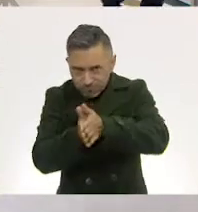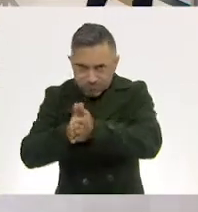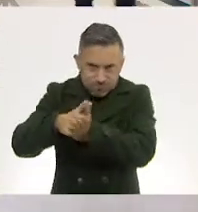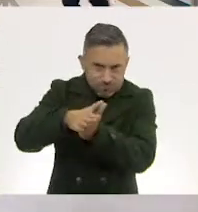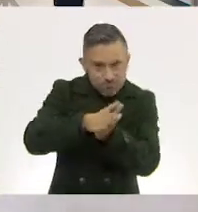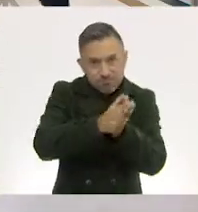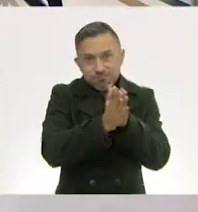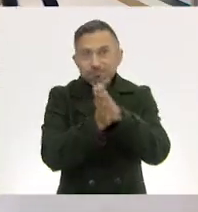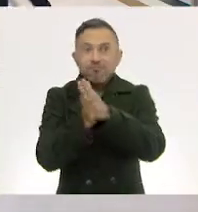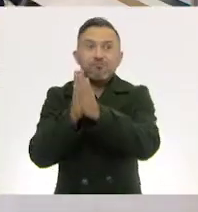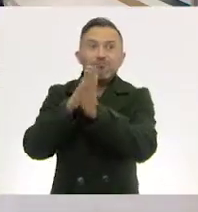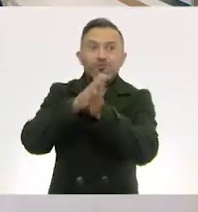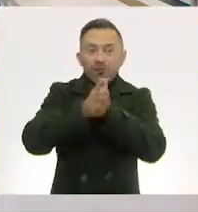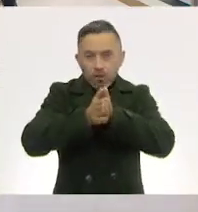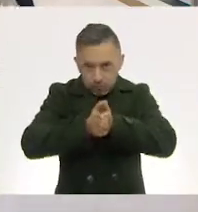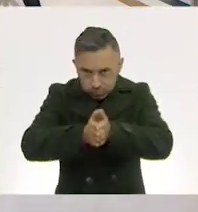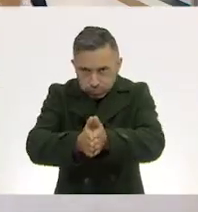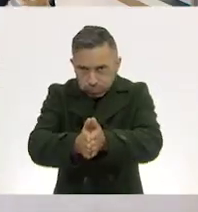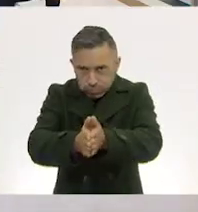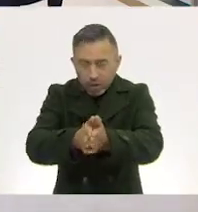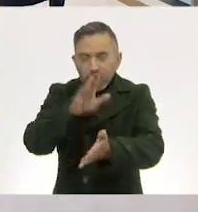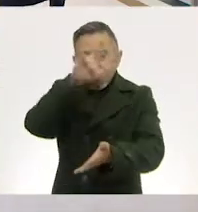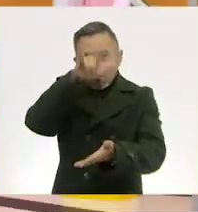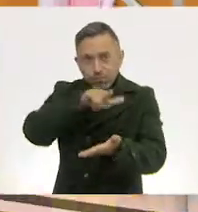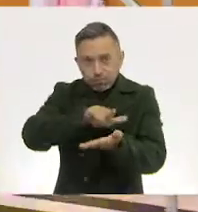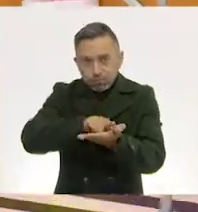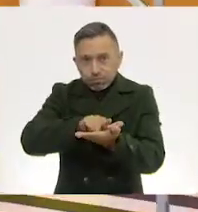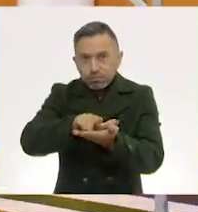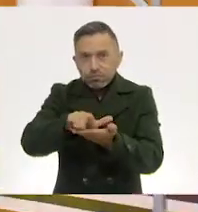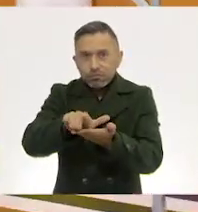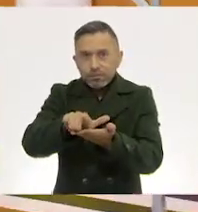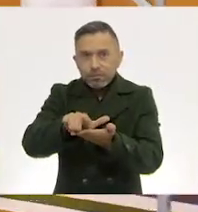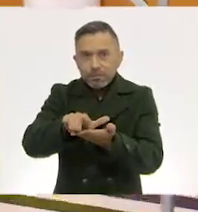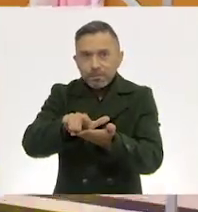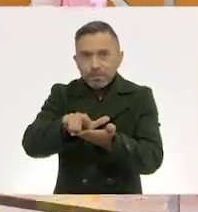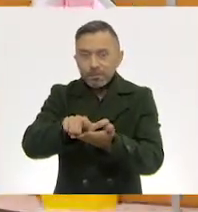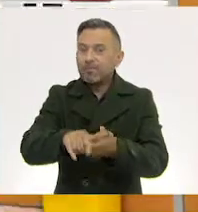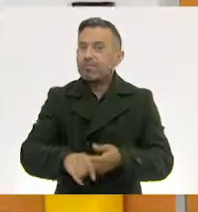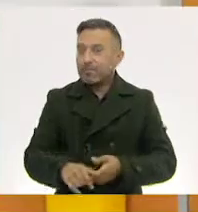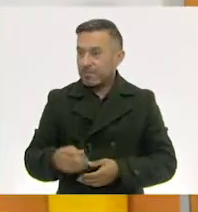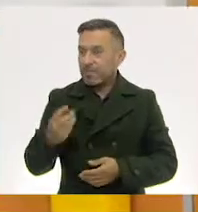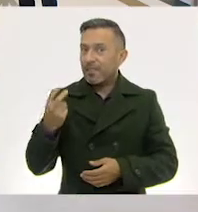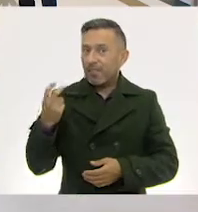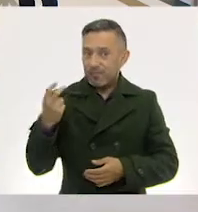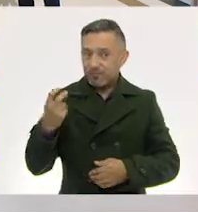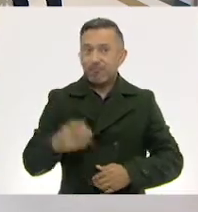Y a lo mejor llegué aquí. Caía. Y caen al piso. Muy bien. Así es.